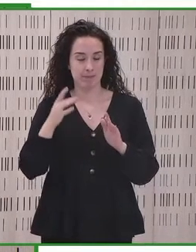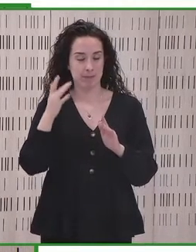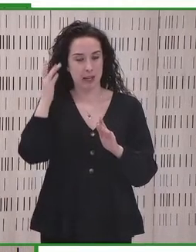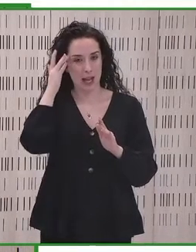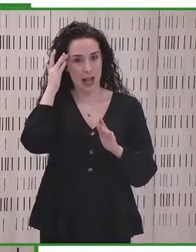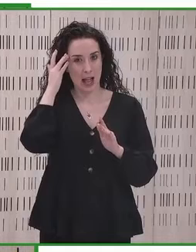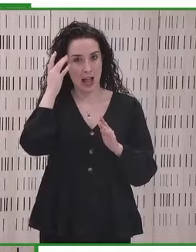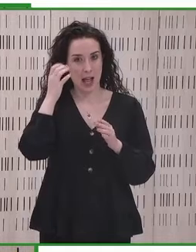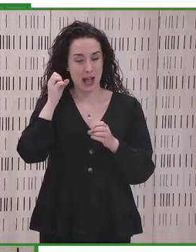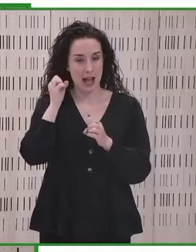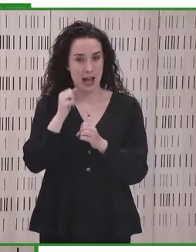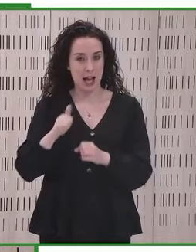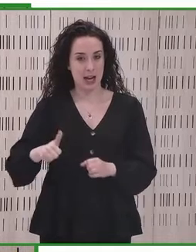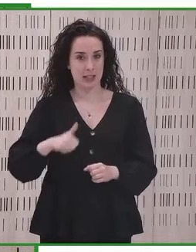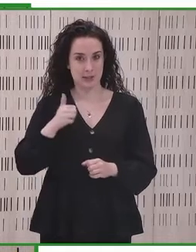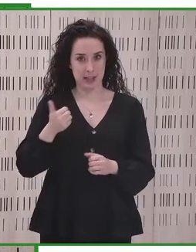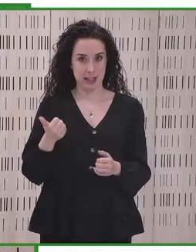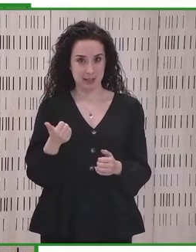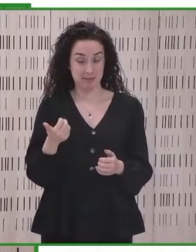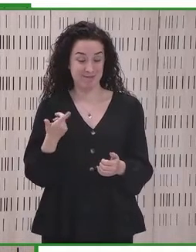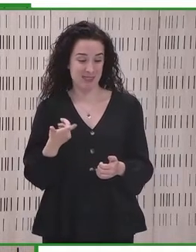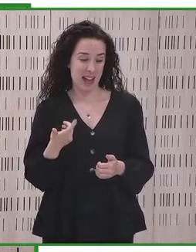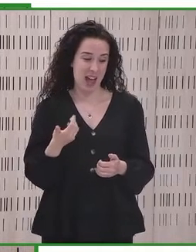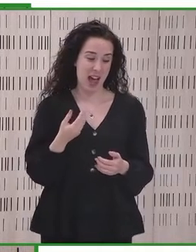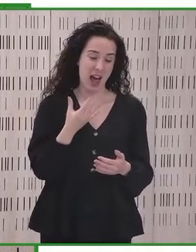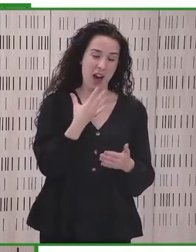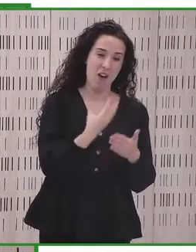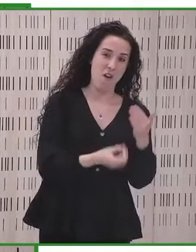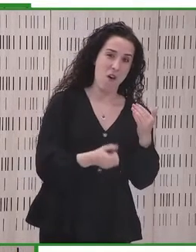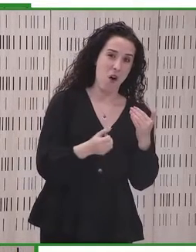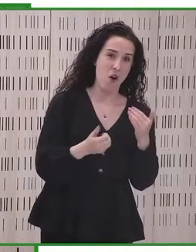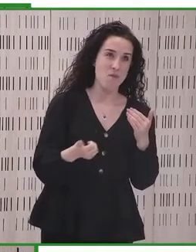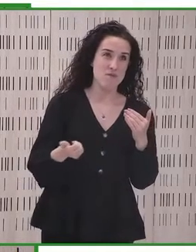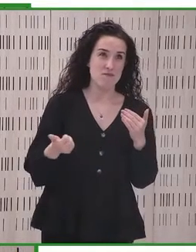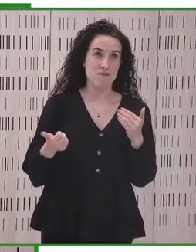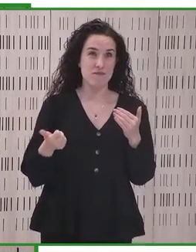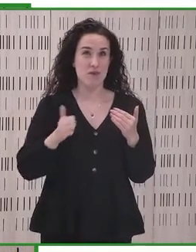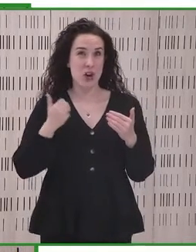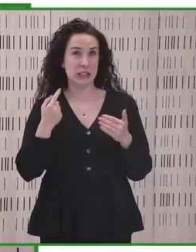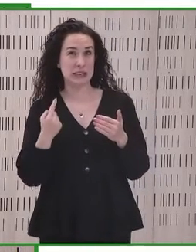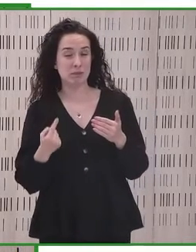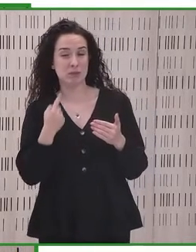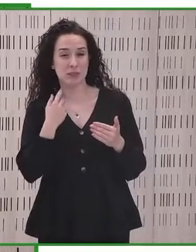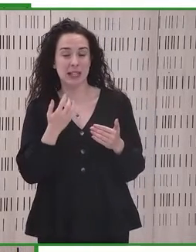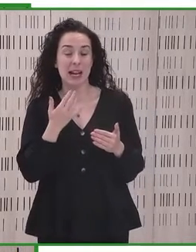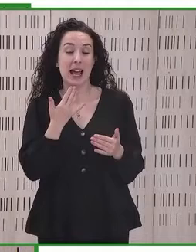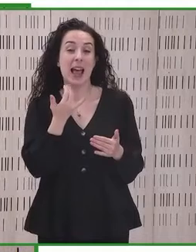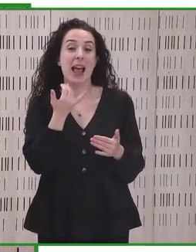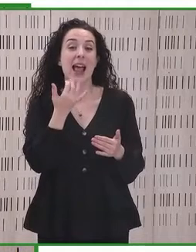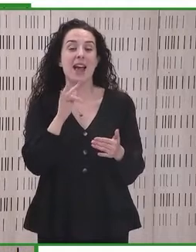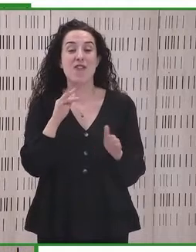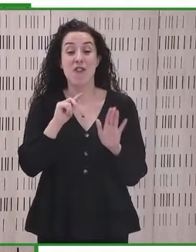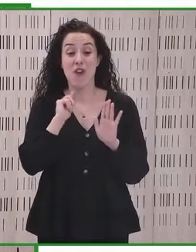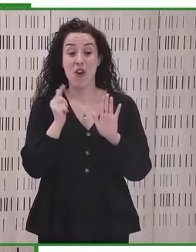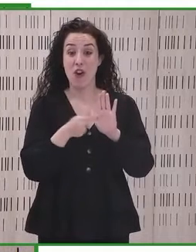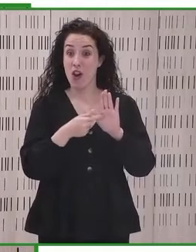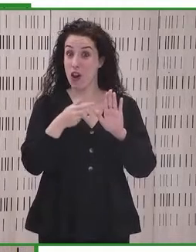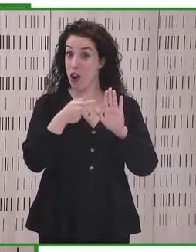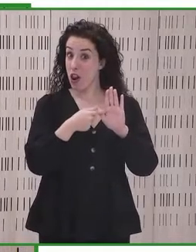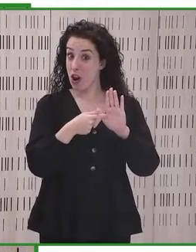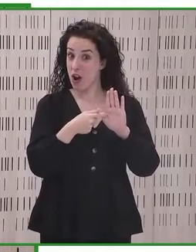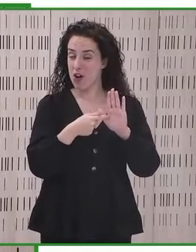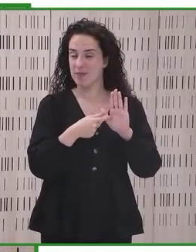Será un gran error y una oportunidad perdida si estas legislaciones no incluyen los mismos